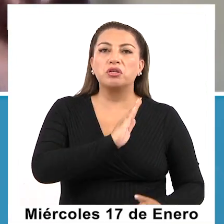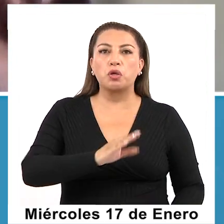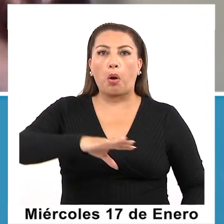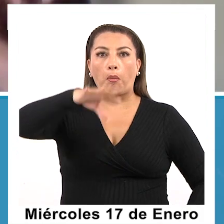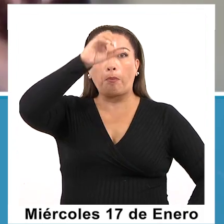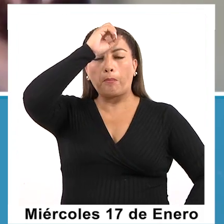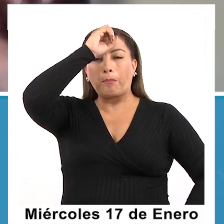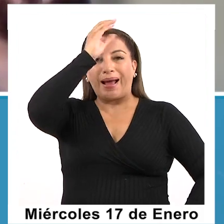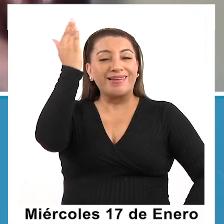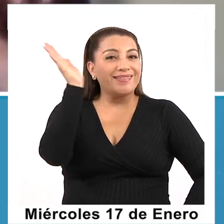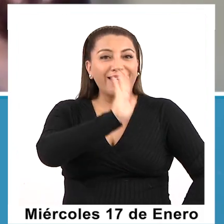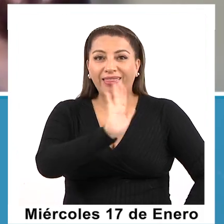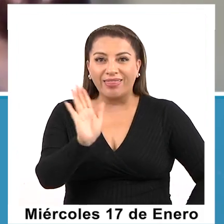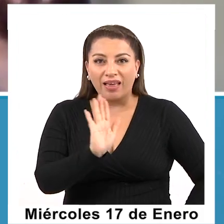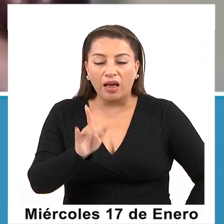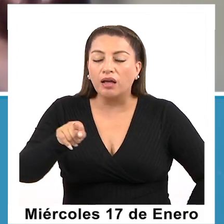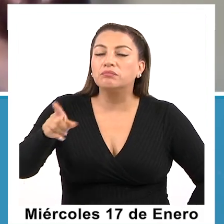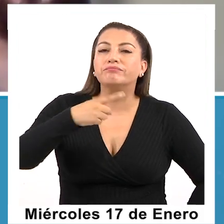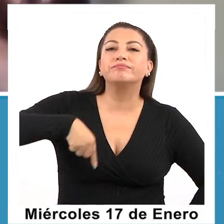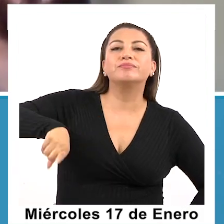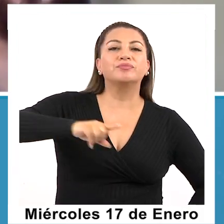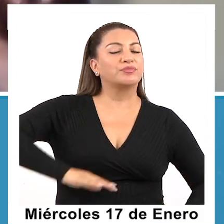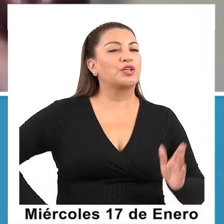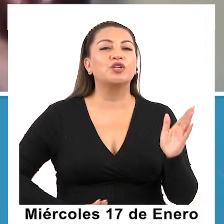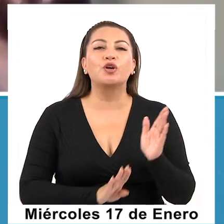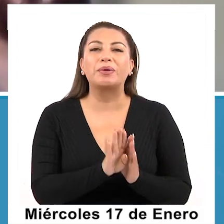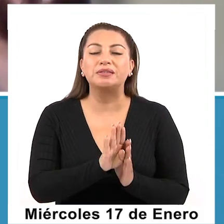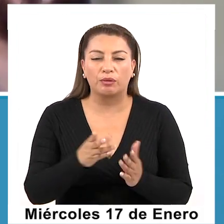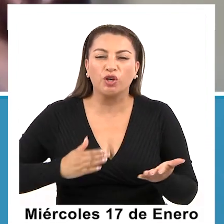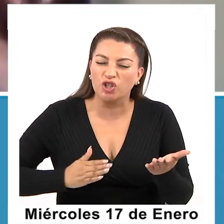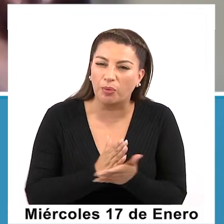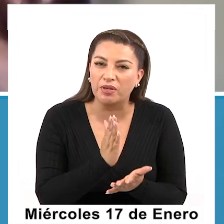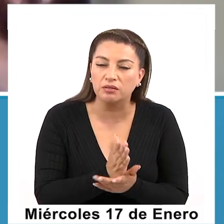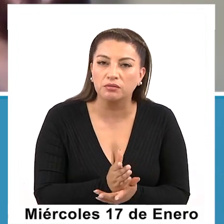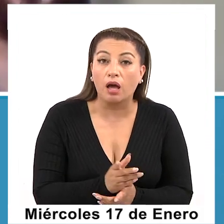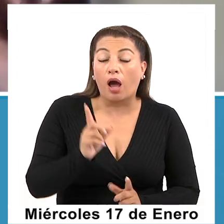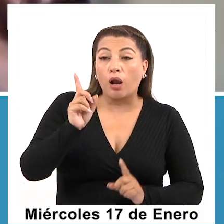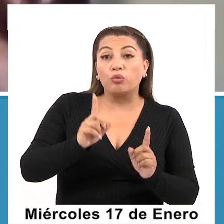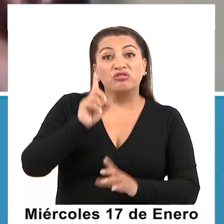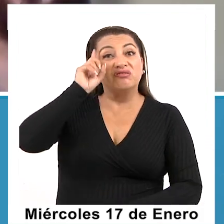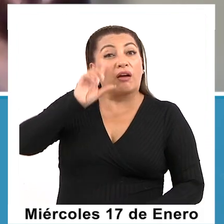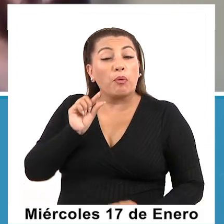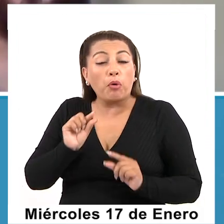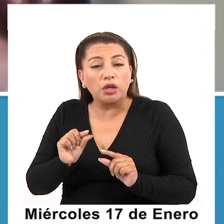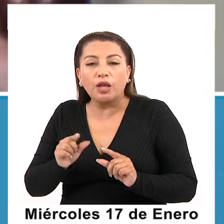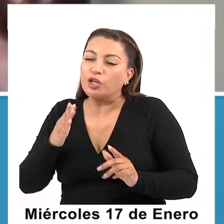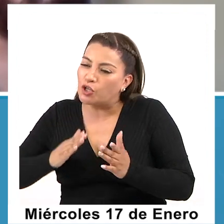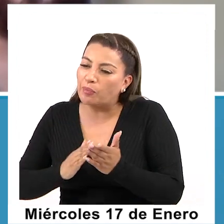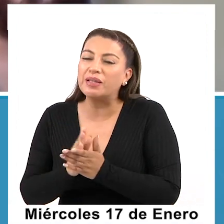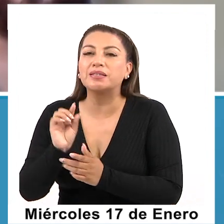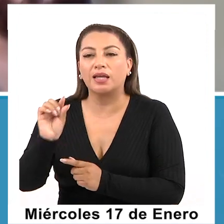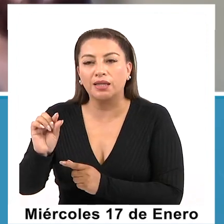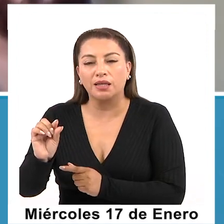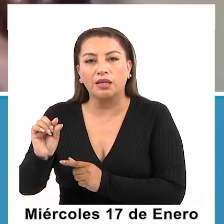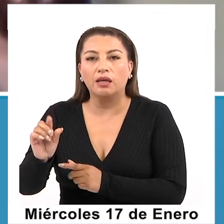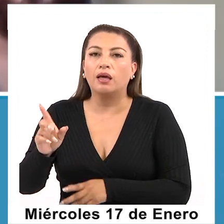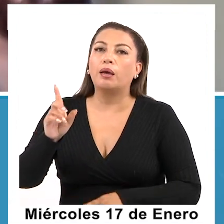puede saber nada, pero nosotros partimos desde ahí. Si sabe algo, partimos desde ahí.